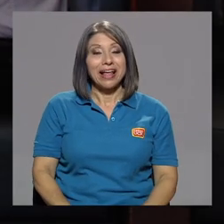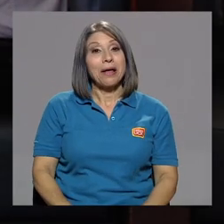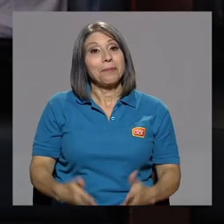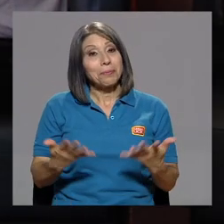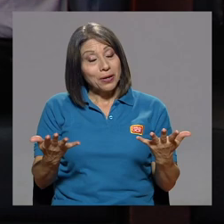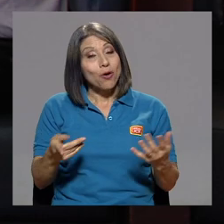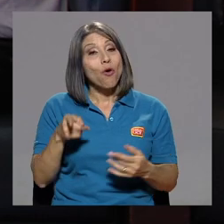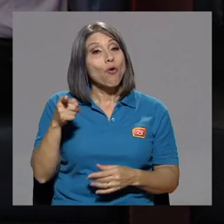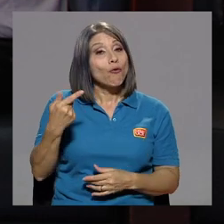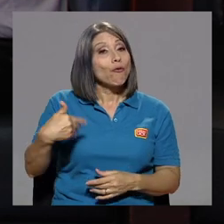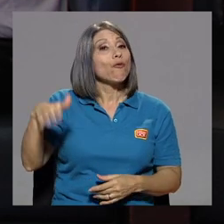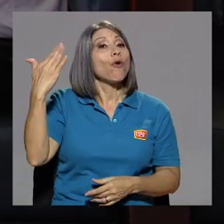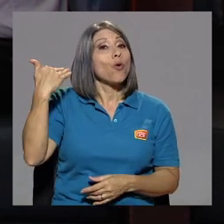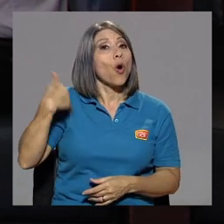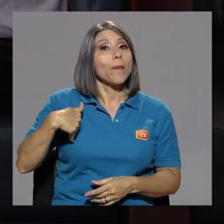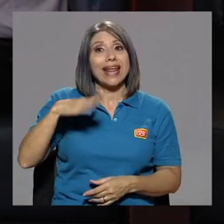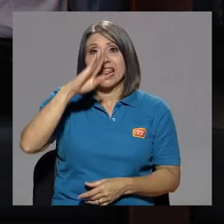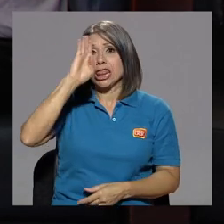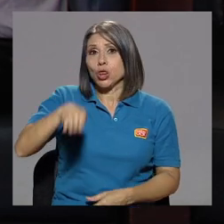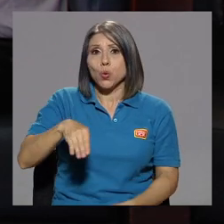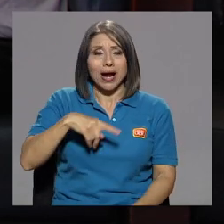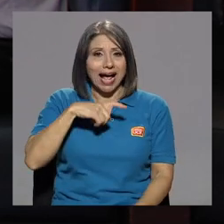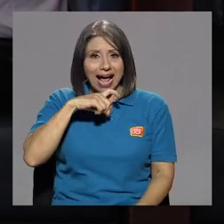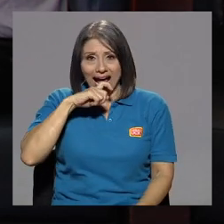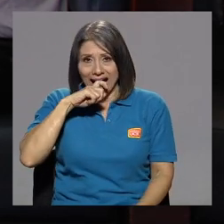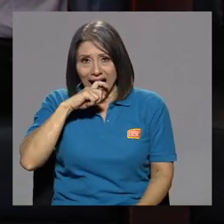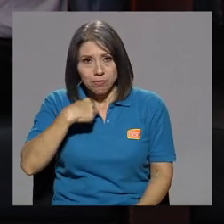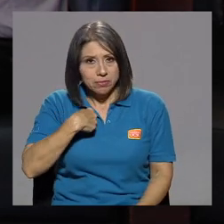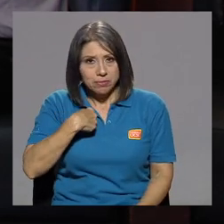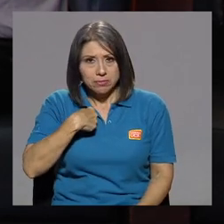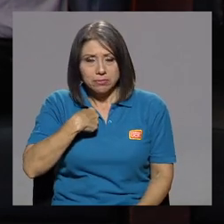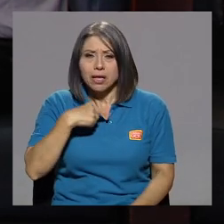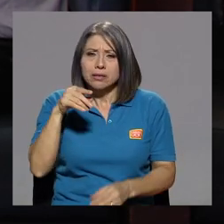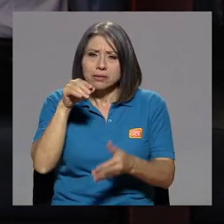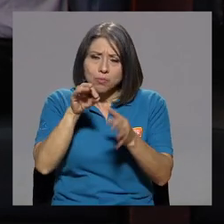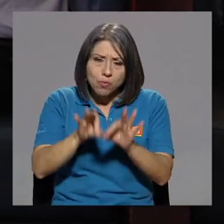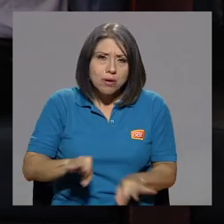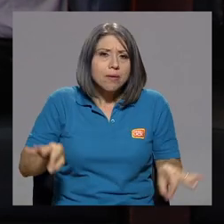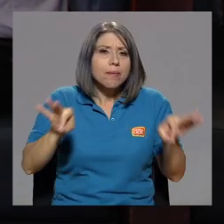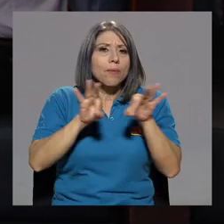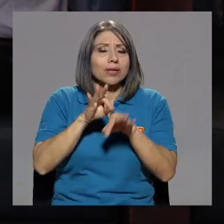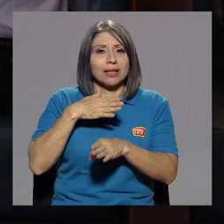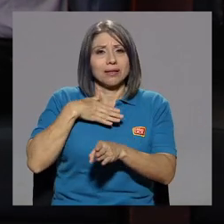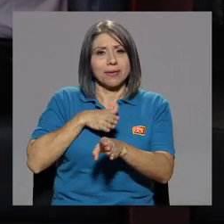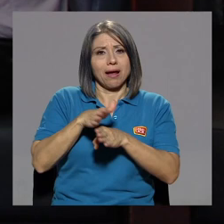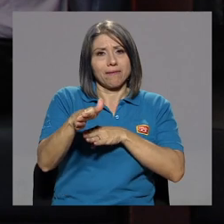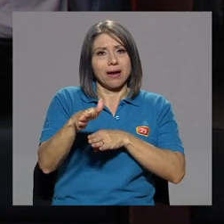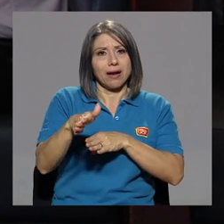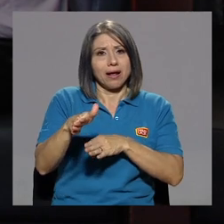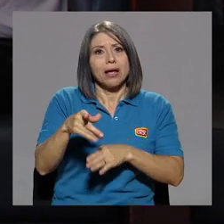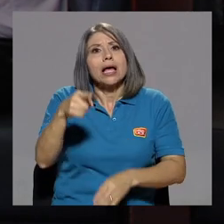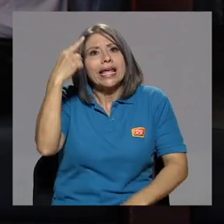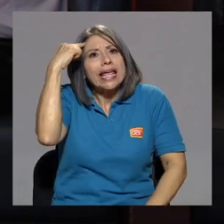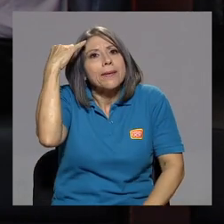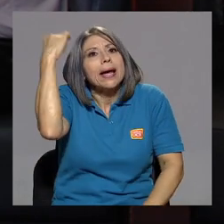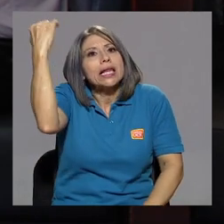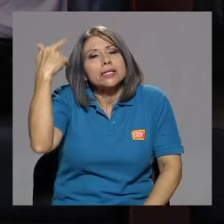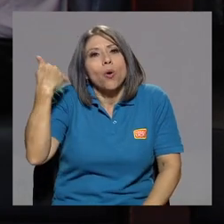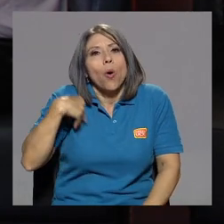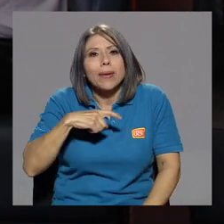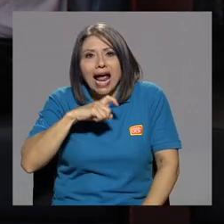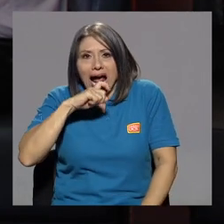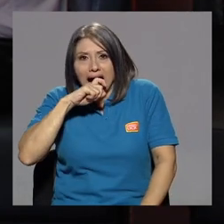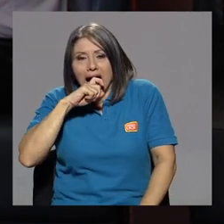Pero es que fue un hombre que nunca me celó. Y eso es muy importante para mi carrera. Porque imagínense un hombre